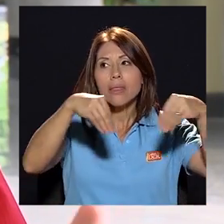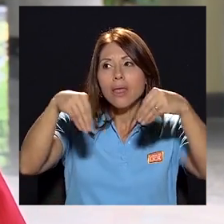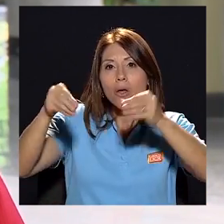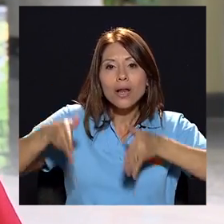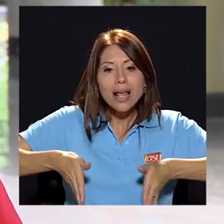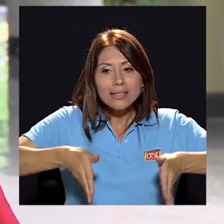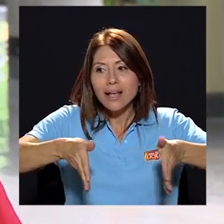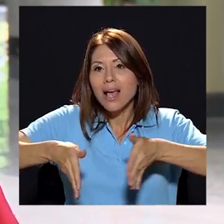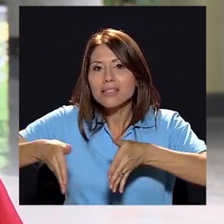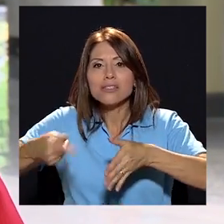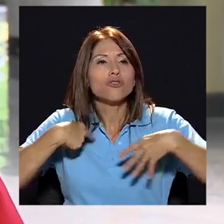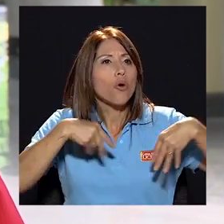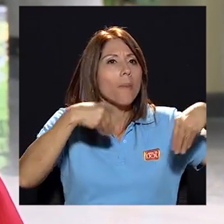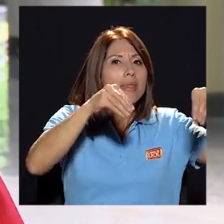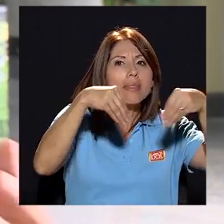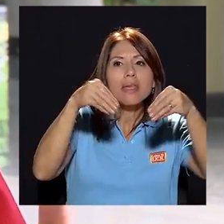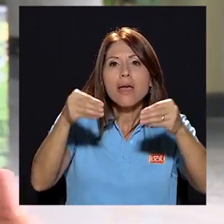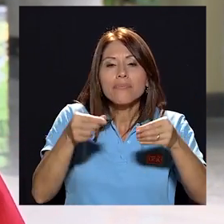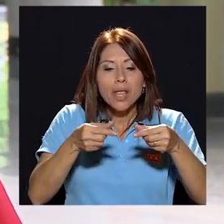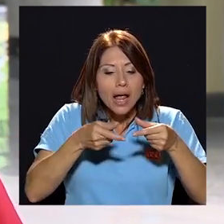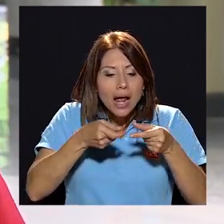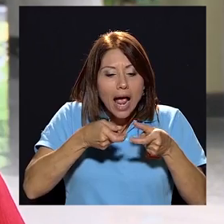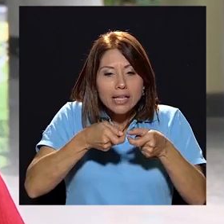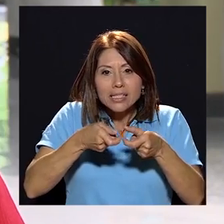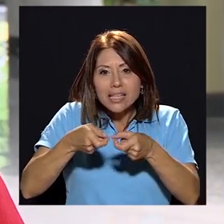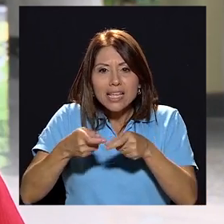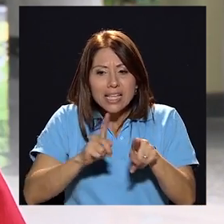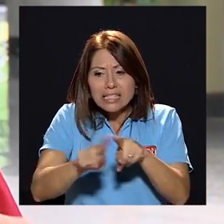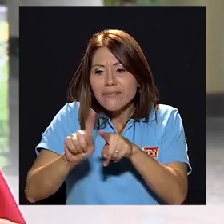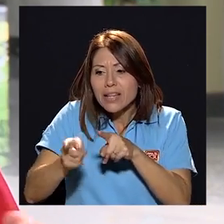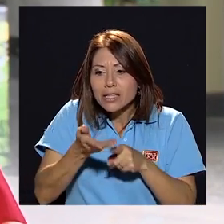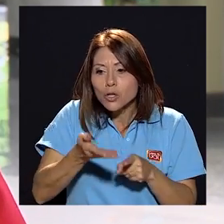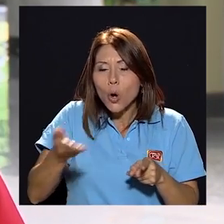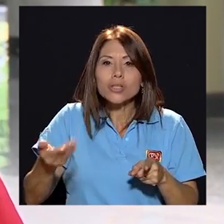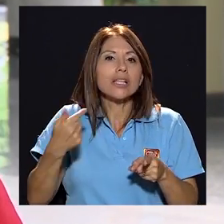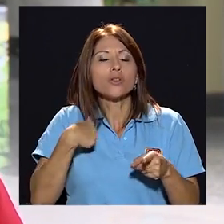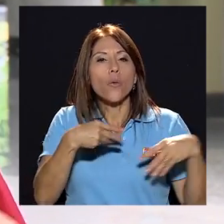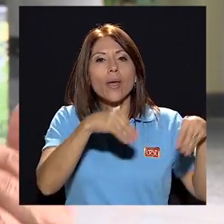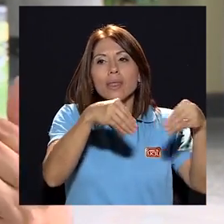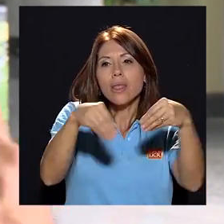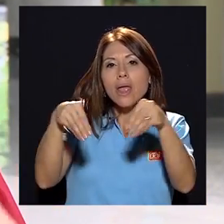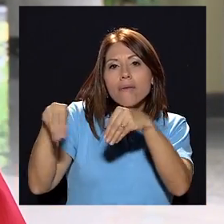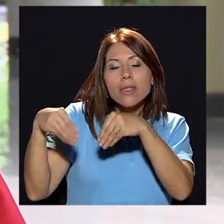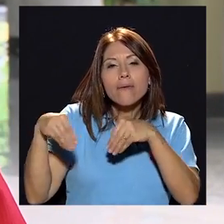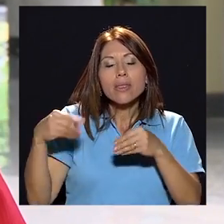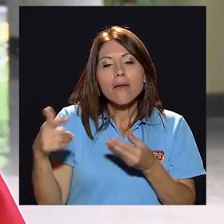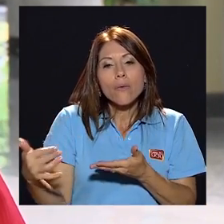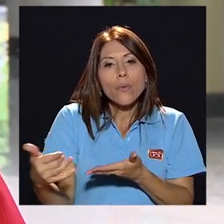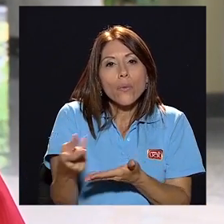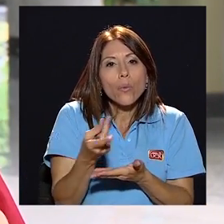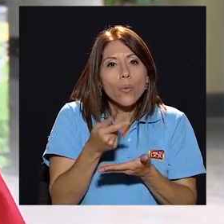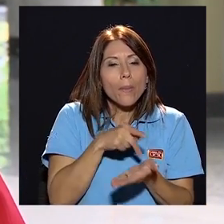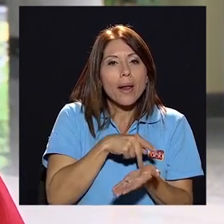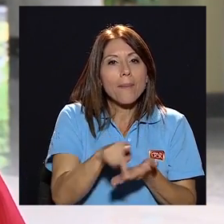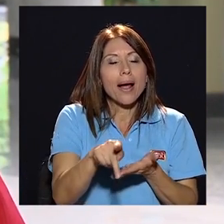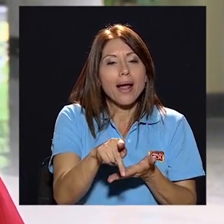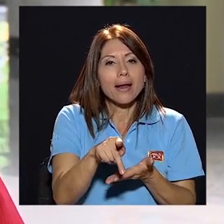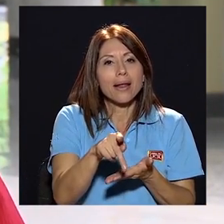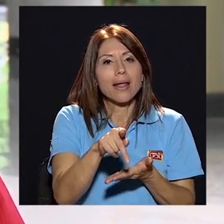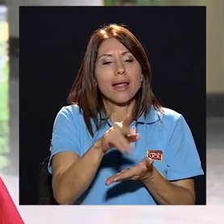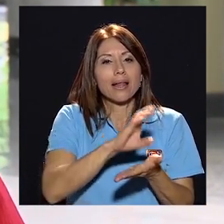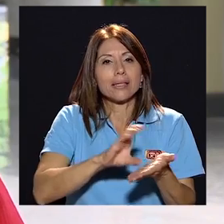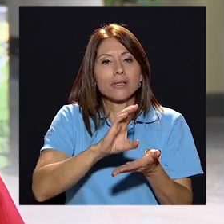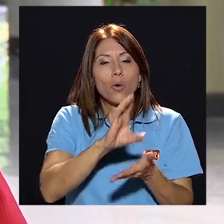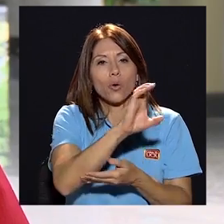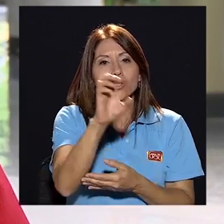trabajé en las calles vendiendo gasillas, vendiendo todo tipo de artículos para financiarme mis estudios en el Liceo de Costa